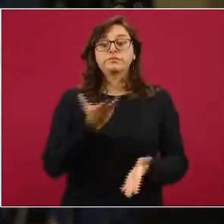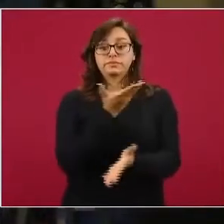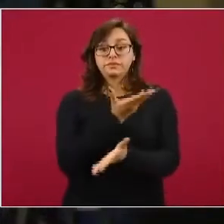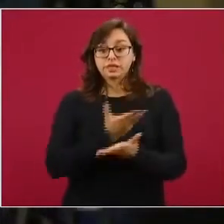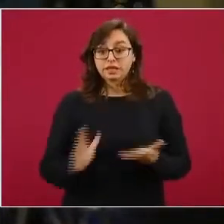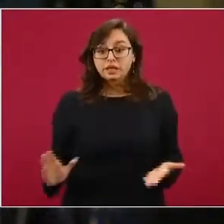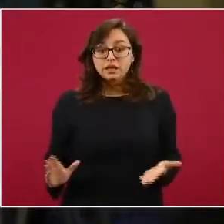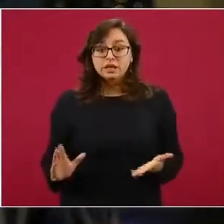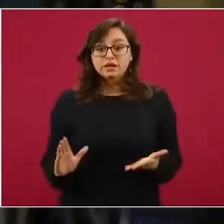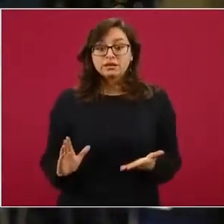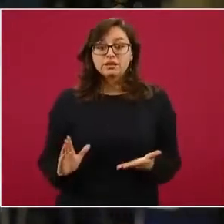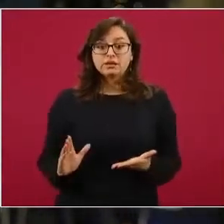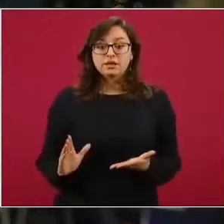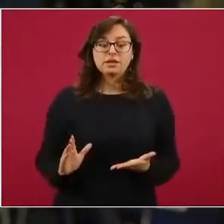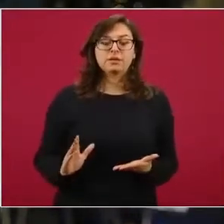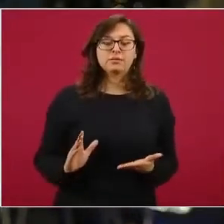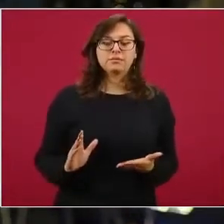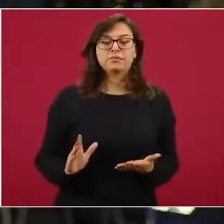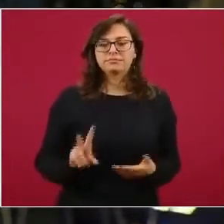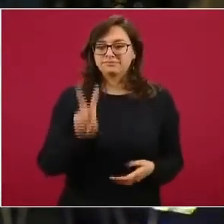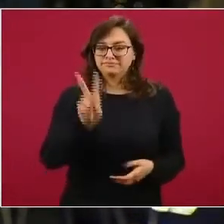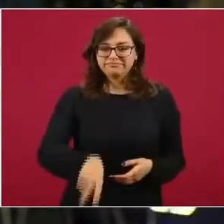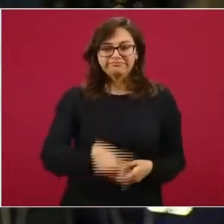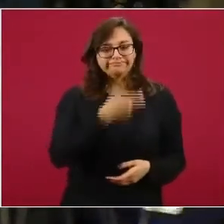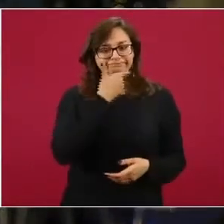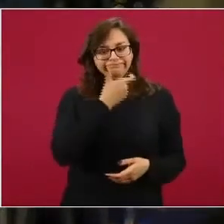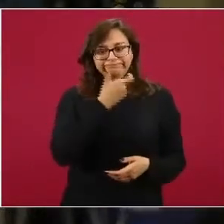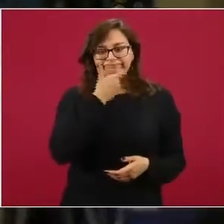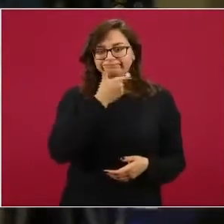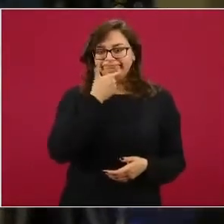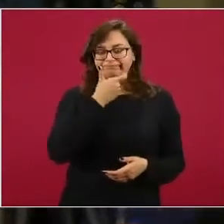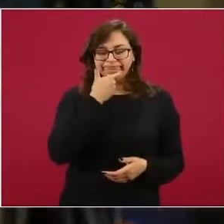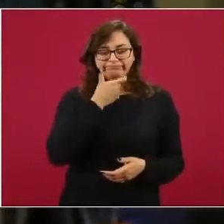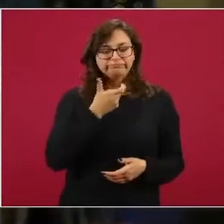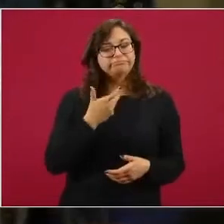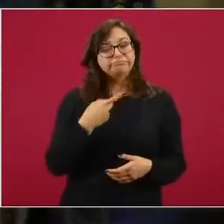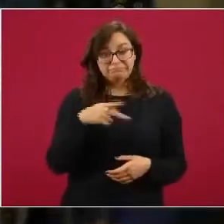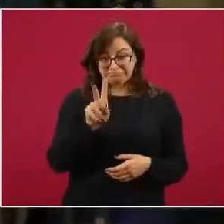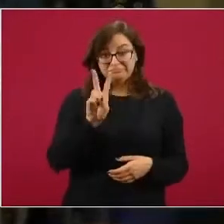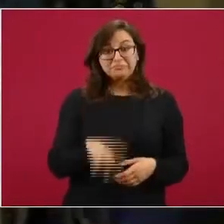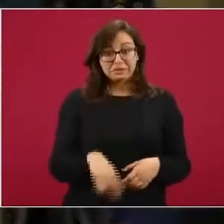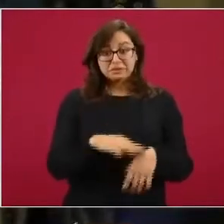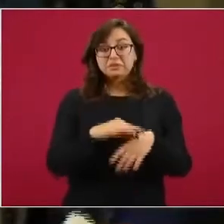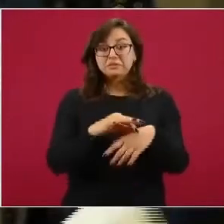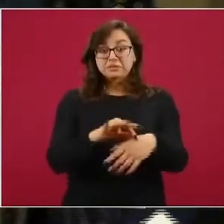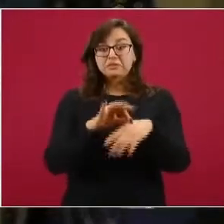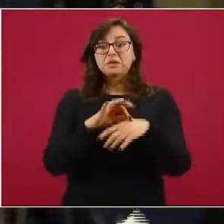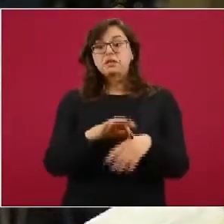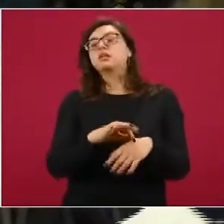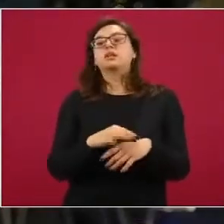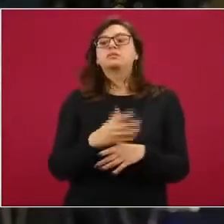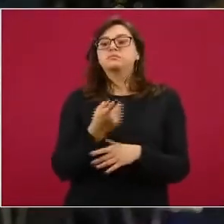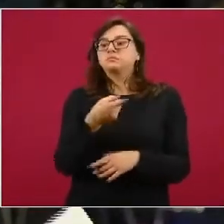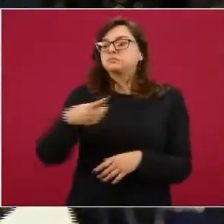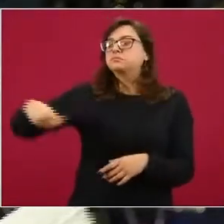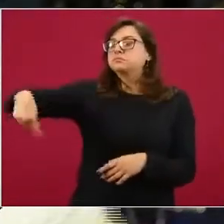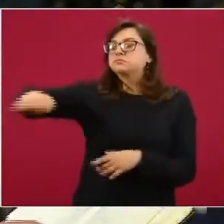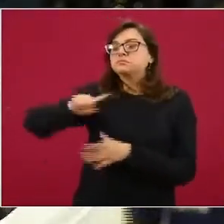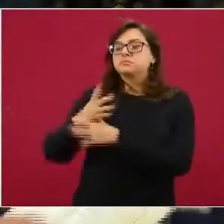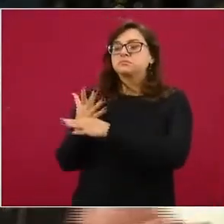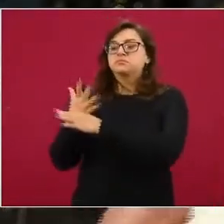Adicionalmente, esto parece irrisorio, pero así ha sucedido, lo presentan como ayuda a la población,